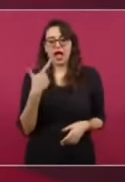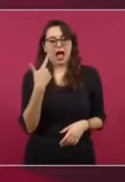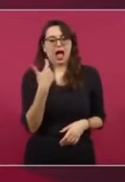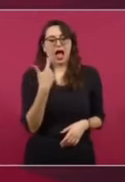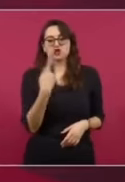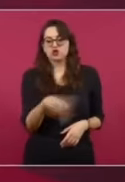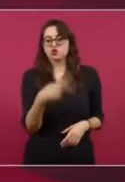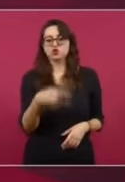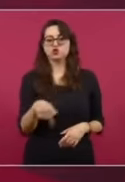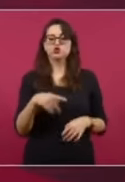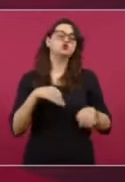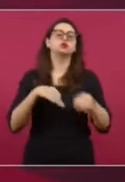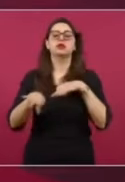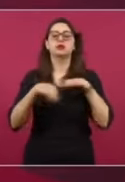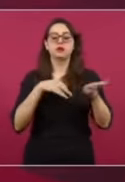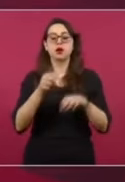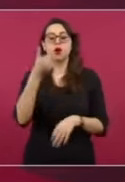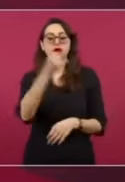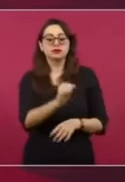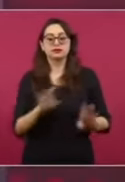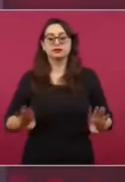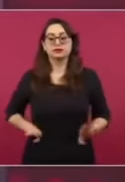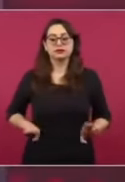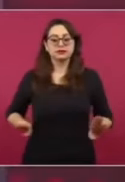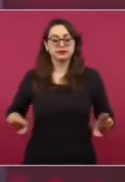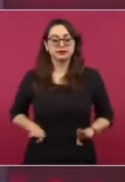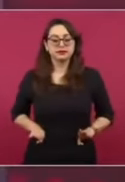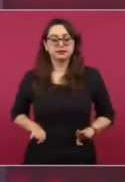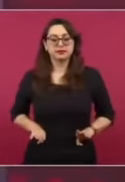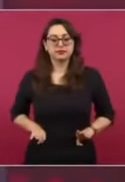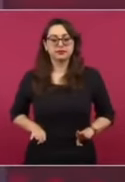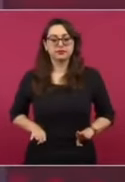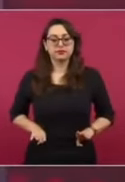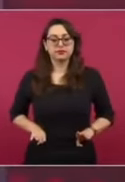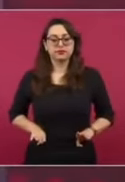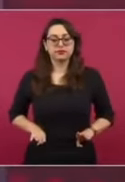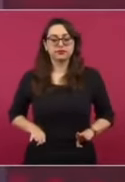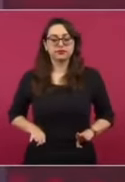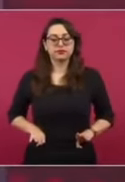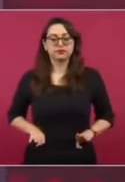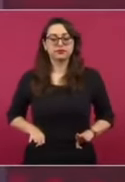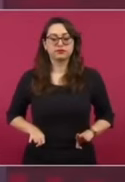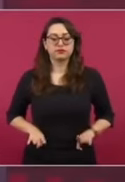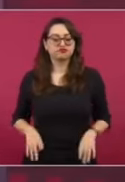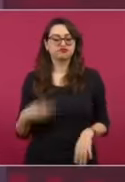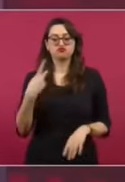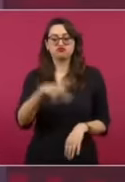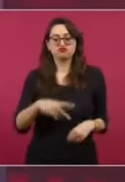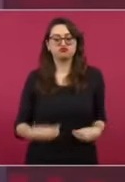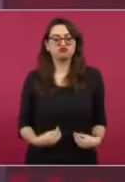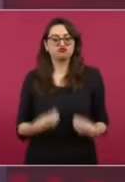operandi, sumodos de vida.